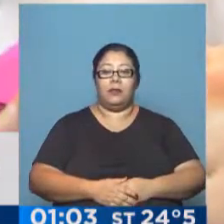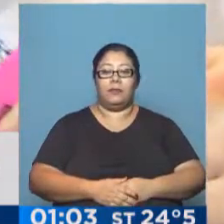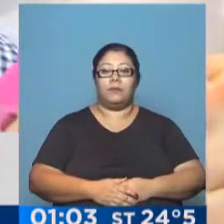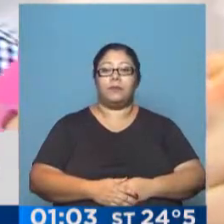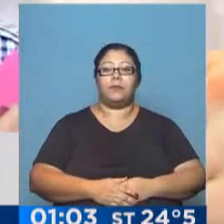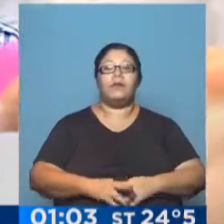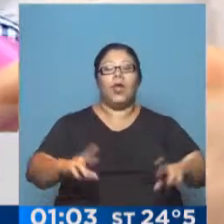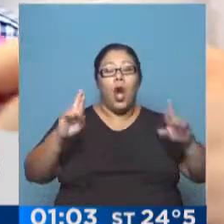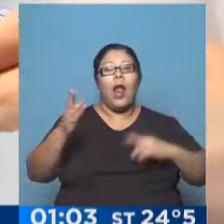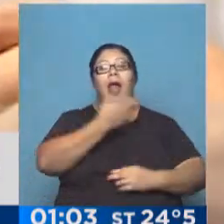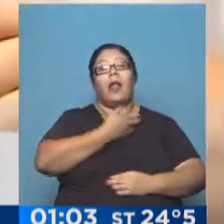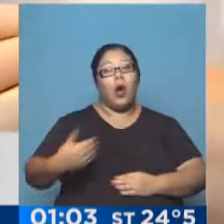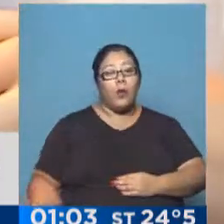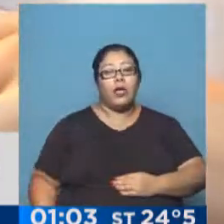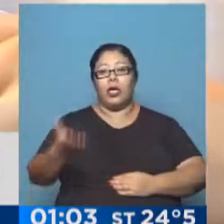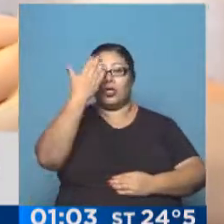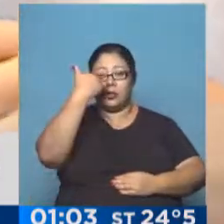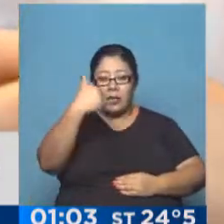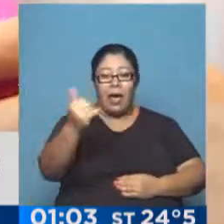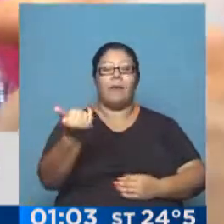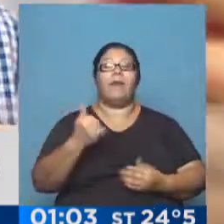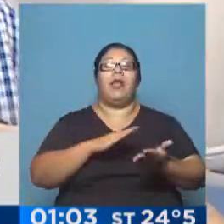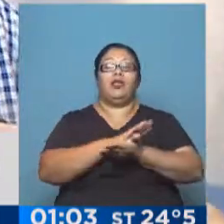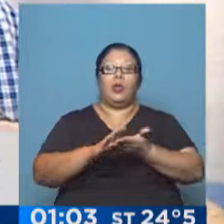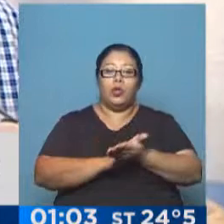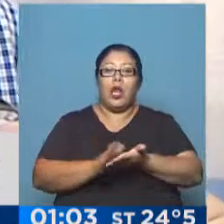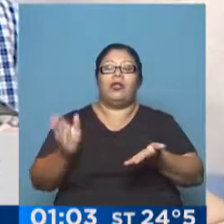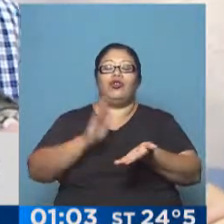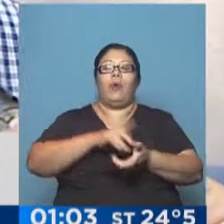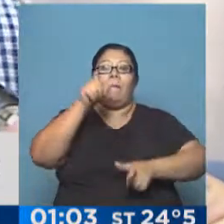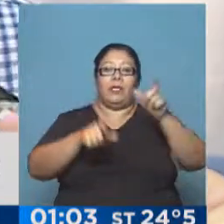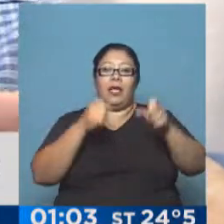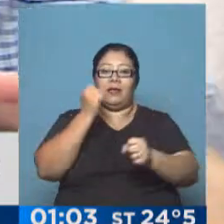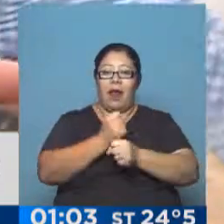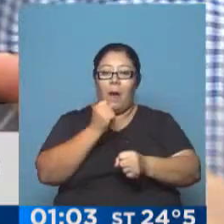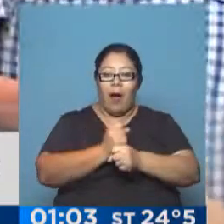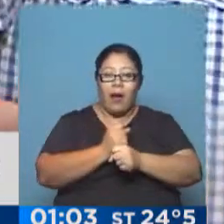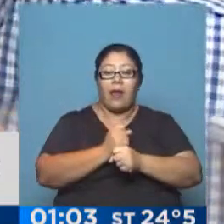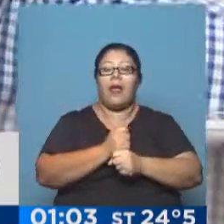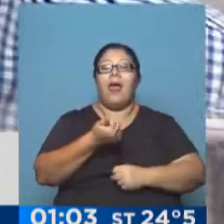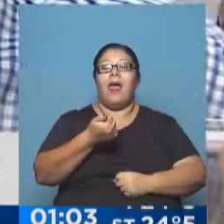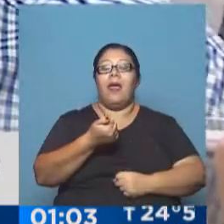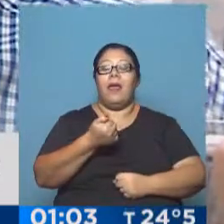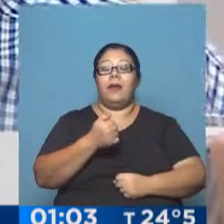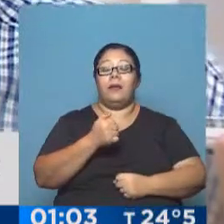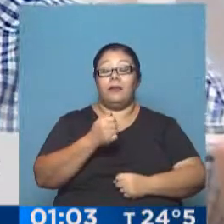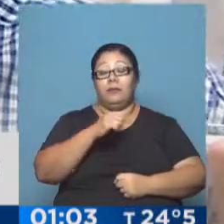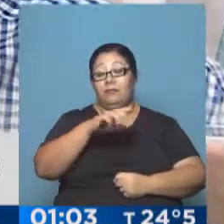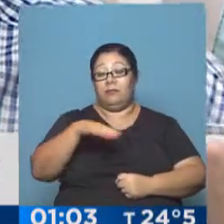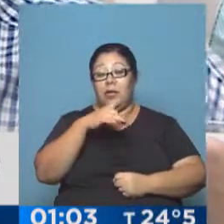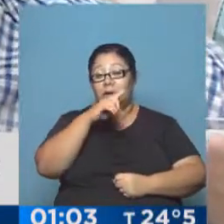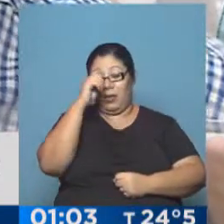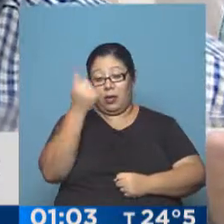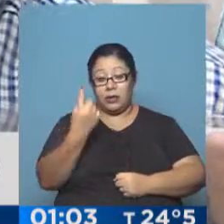convoque a resolver los problemas de los trabajadores estatales, a ponerle límite a los despidos, a abrir la discusión salarial,